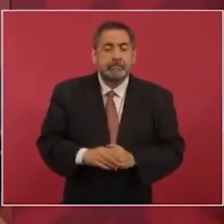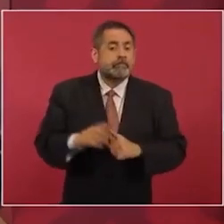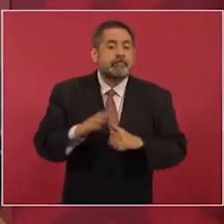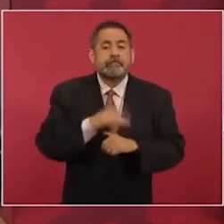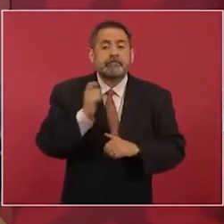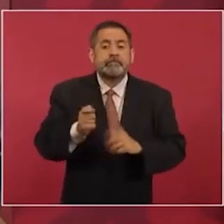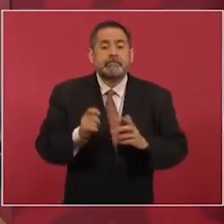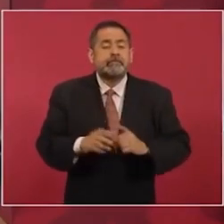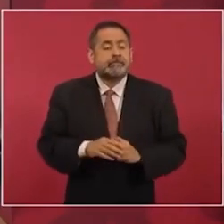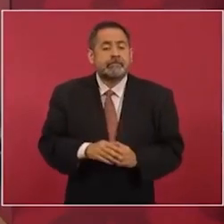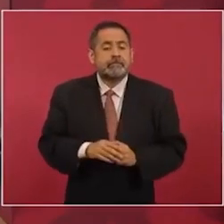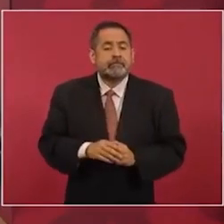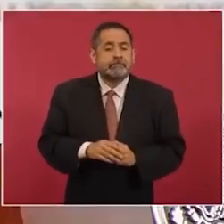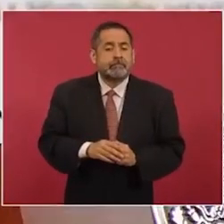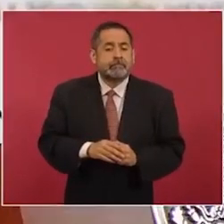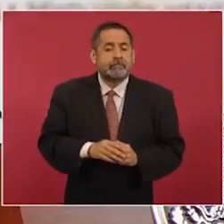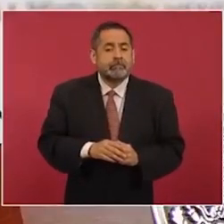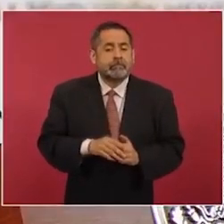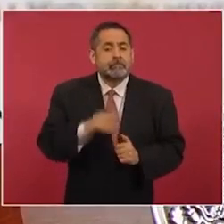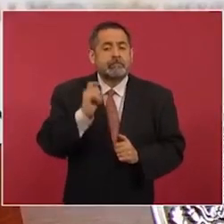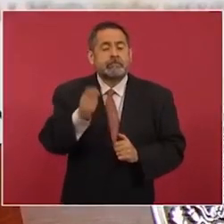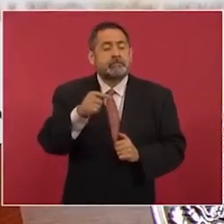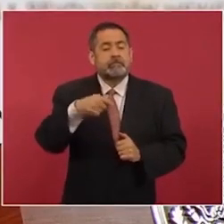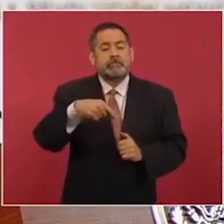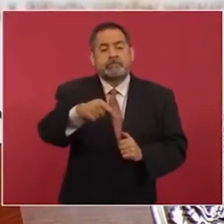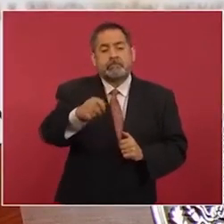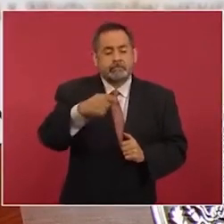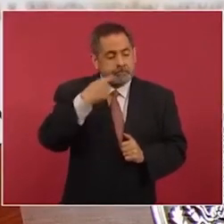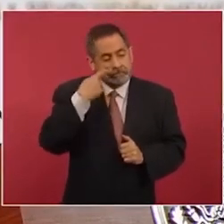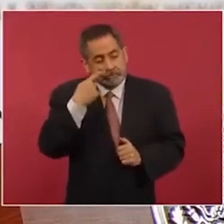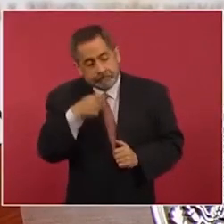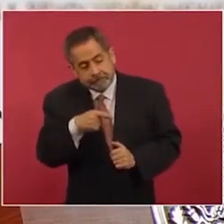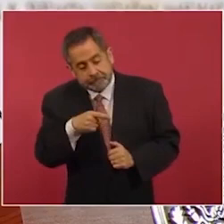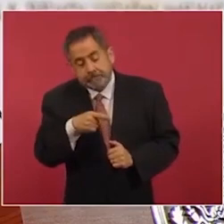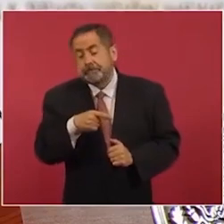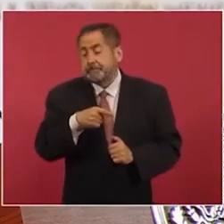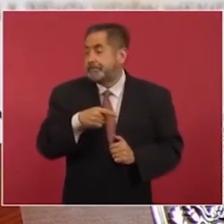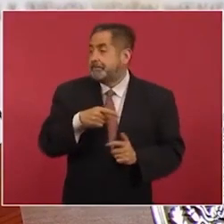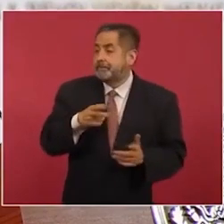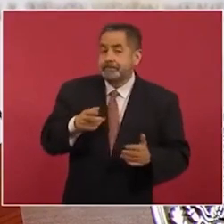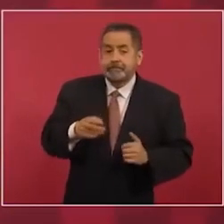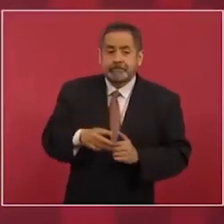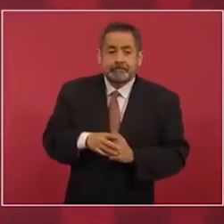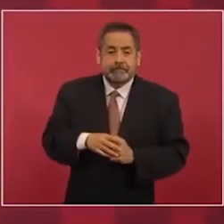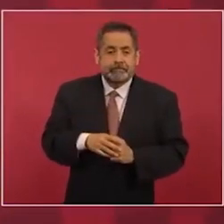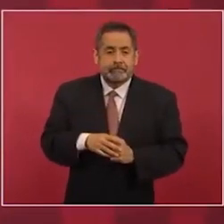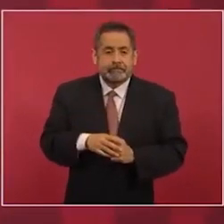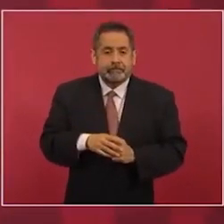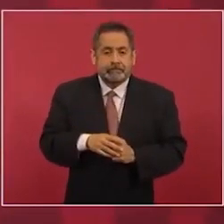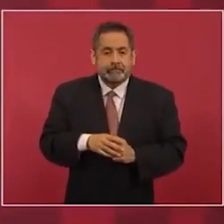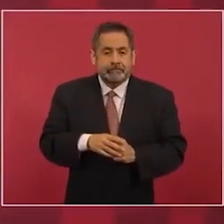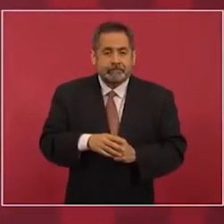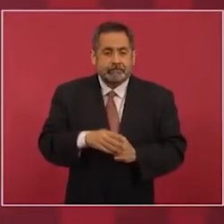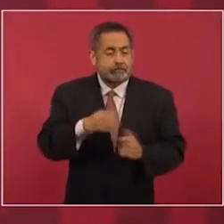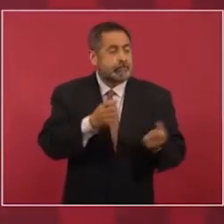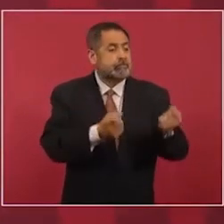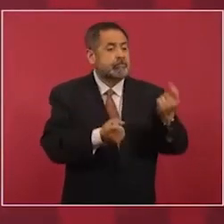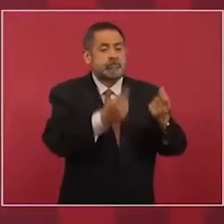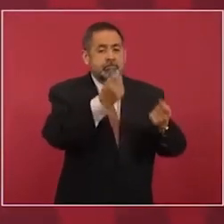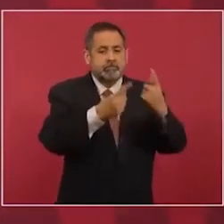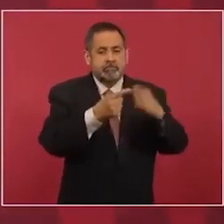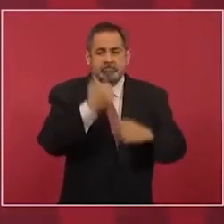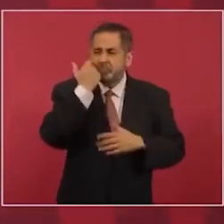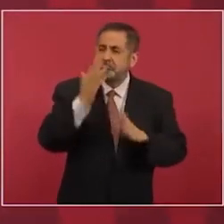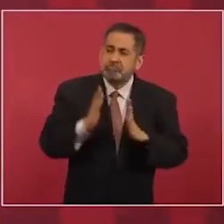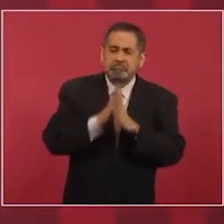ya estoy viendo que hay quienes manifiestan que